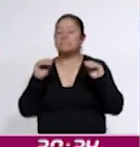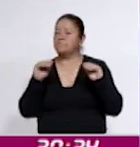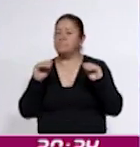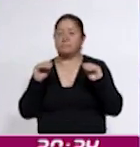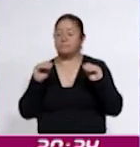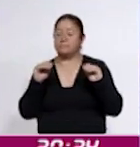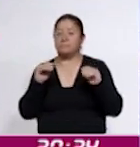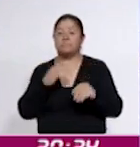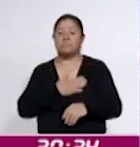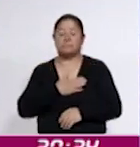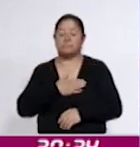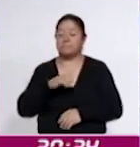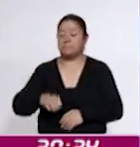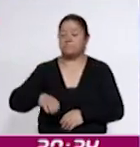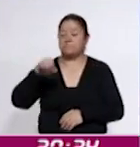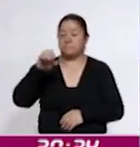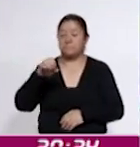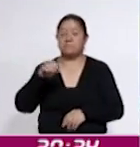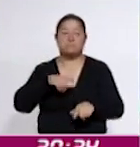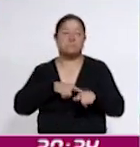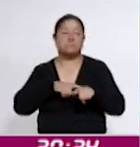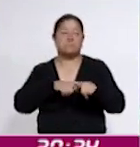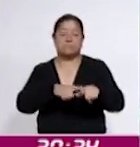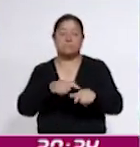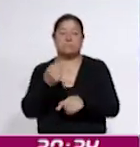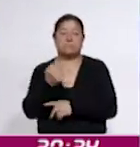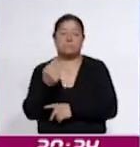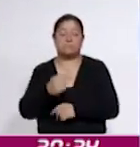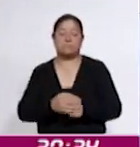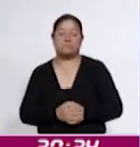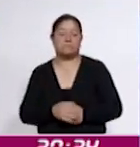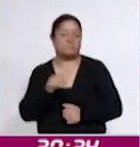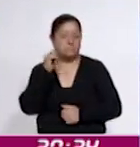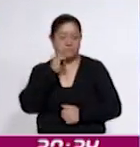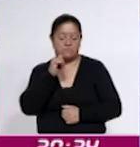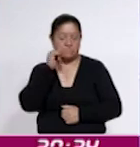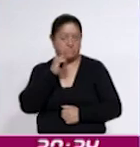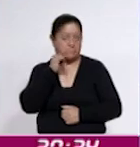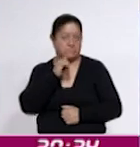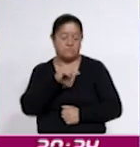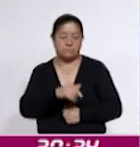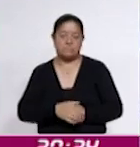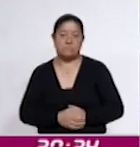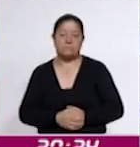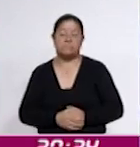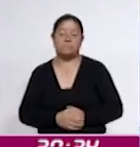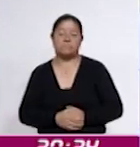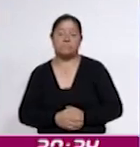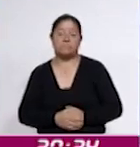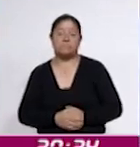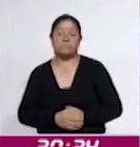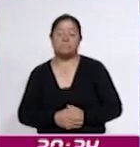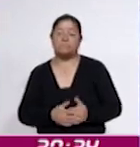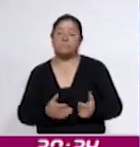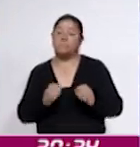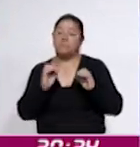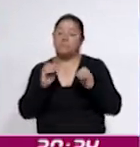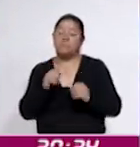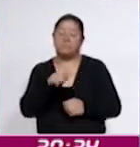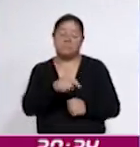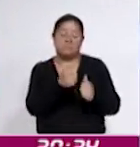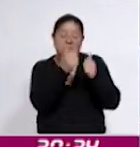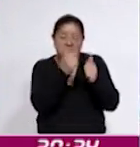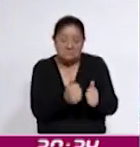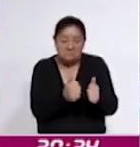también necesitamos seguir con nuestro movimiento de siempre, porque si no, pues nos quedamos ahí tuyidos, ¿verdad?